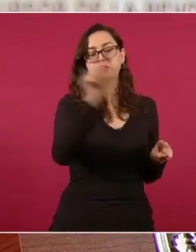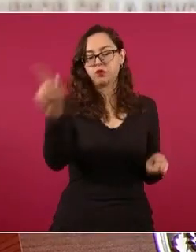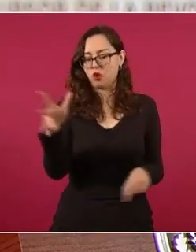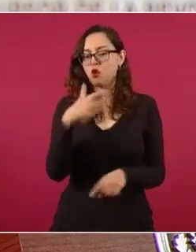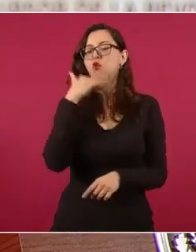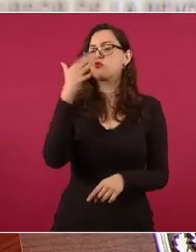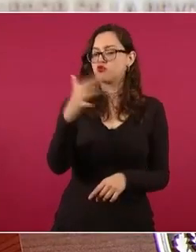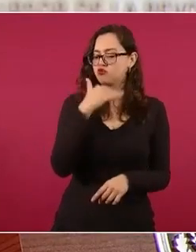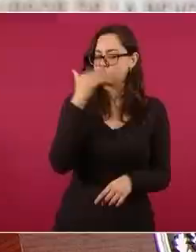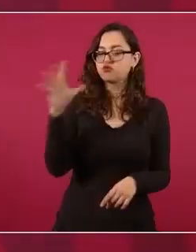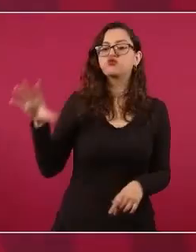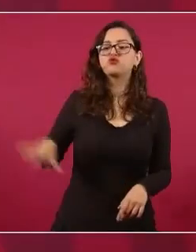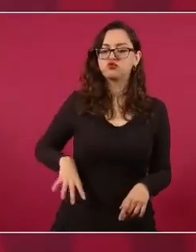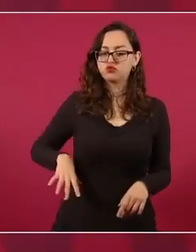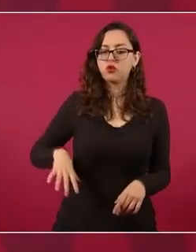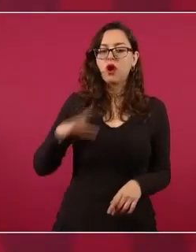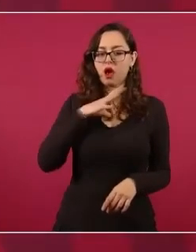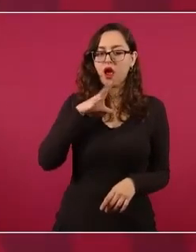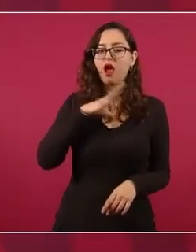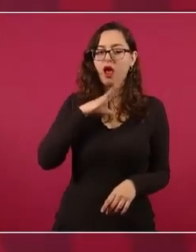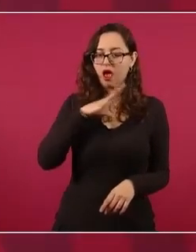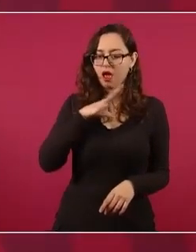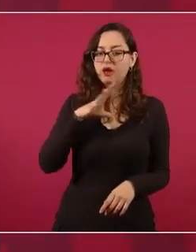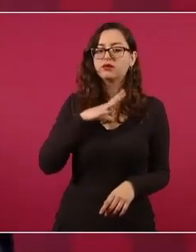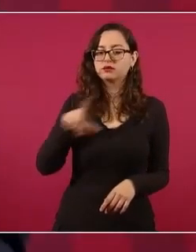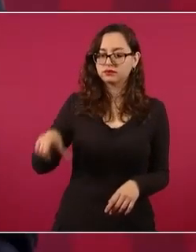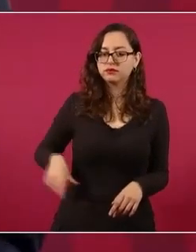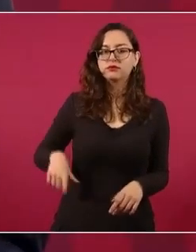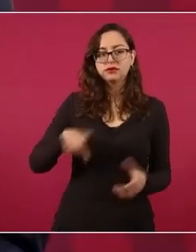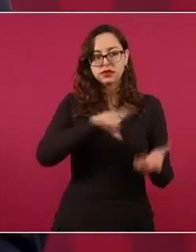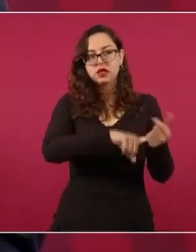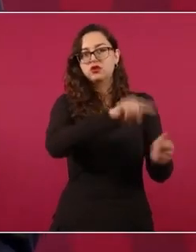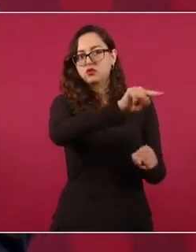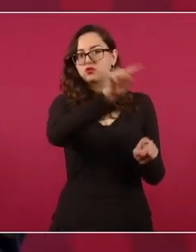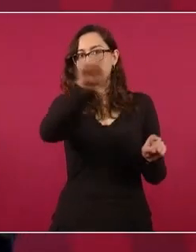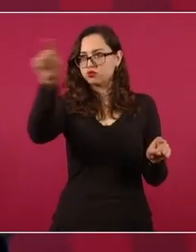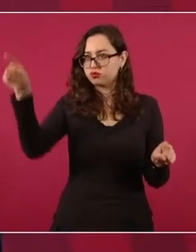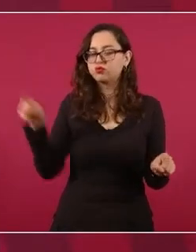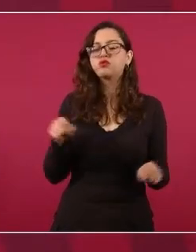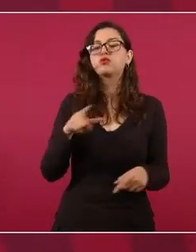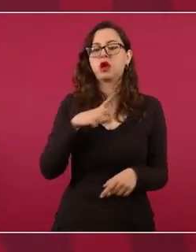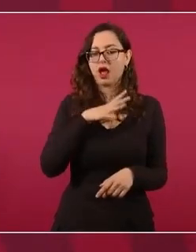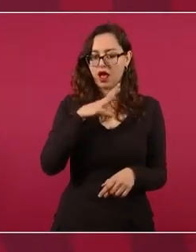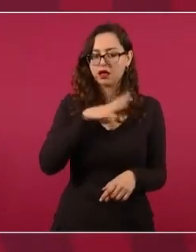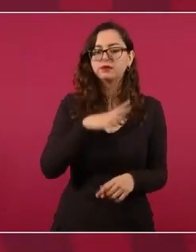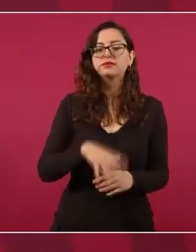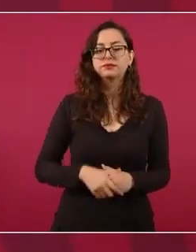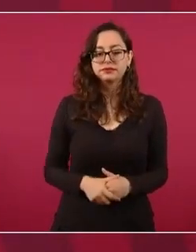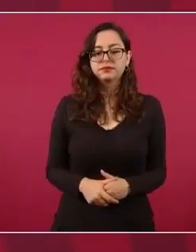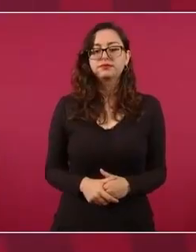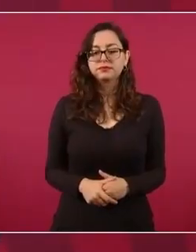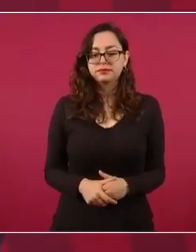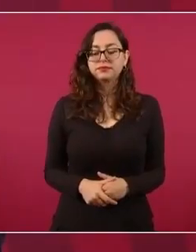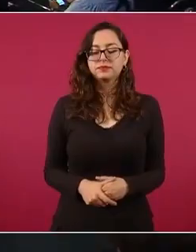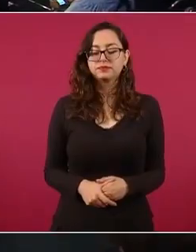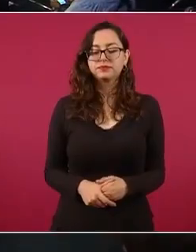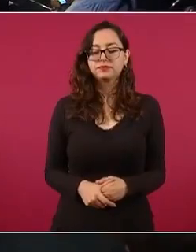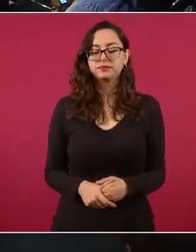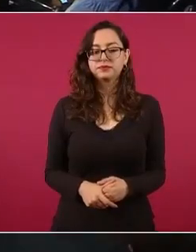de corrupción en las universidades. No en todas, desde luego.